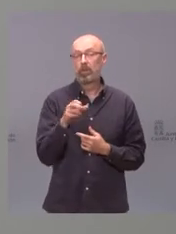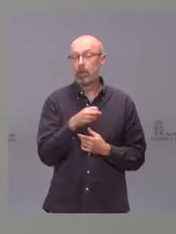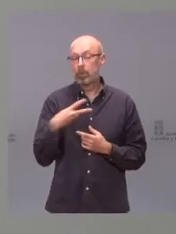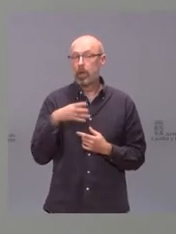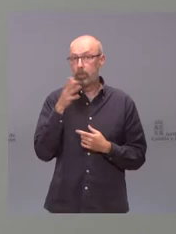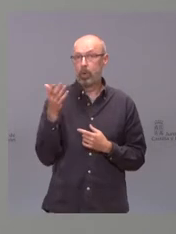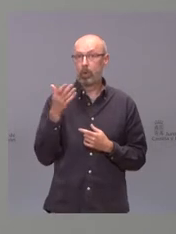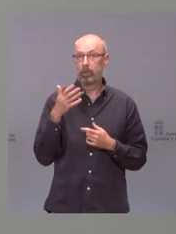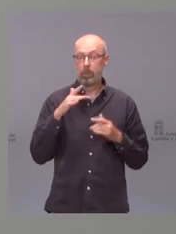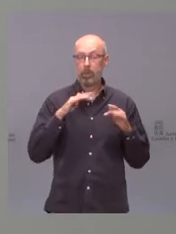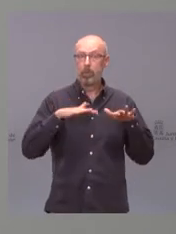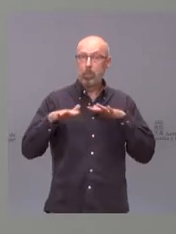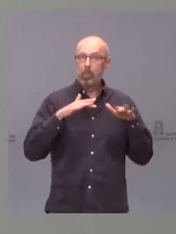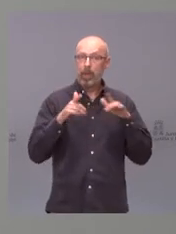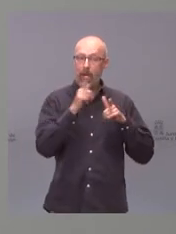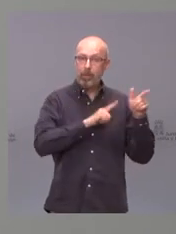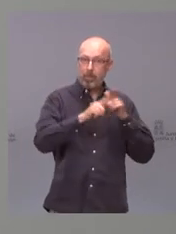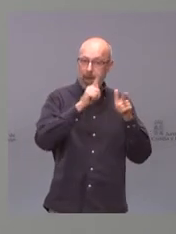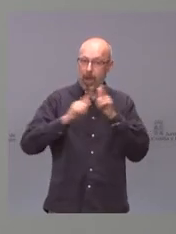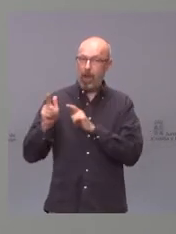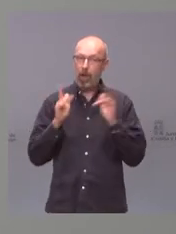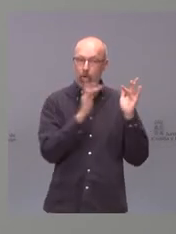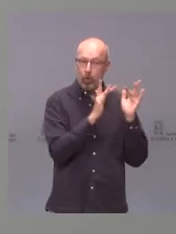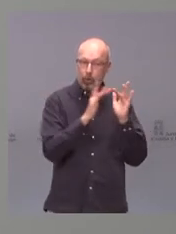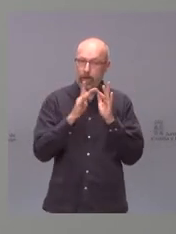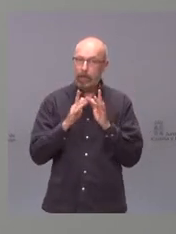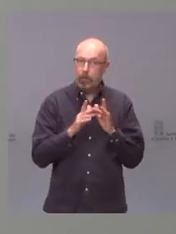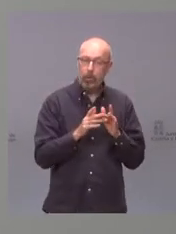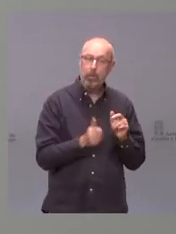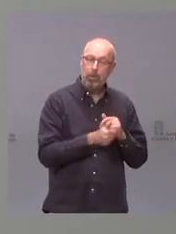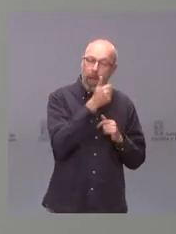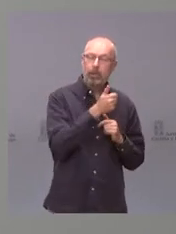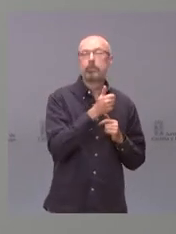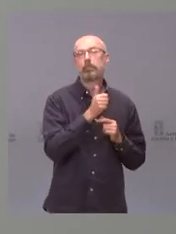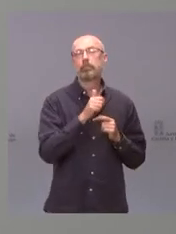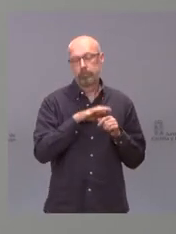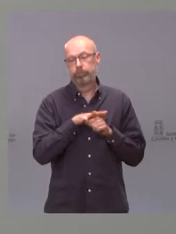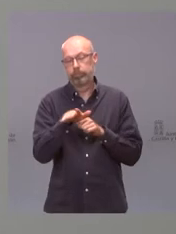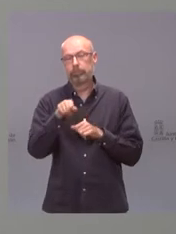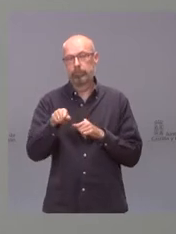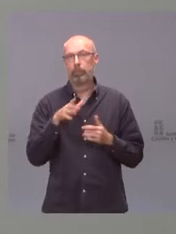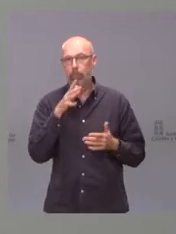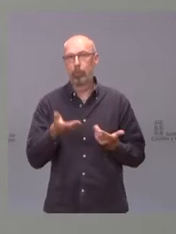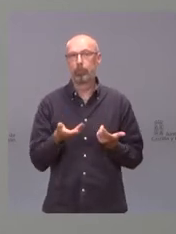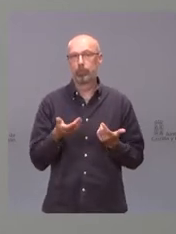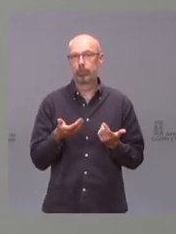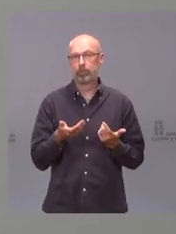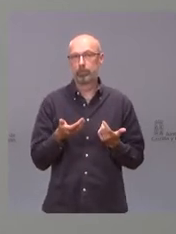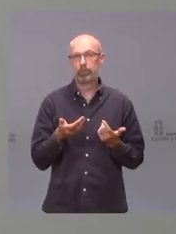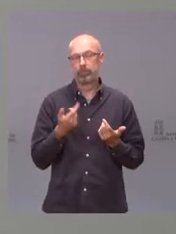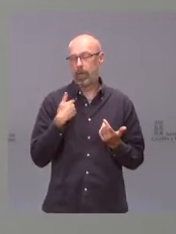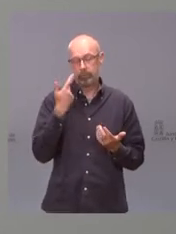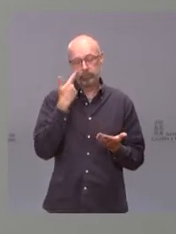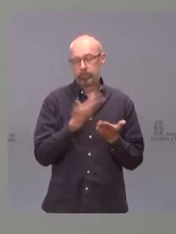del aumento de contacto social, que son los dos elementos claves identificados desde hace tiempo, como los responsables del